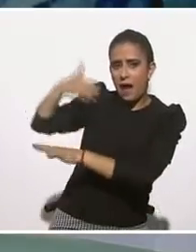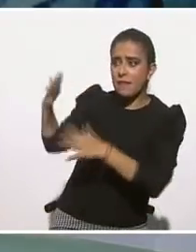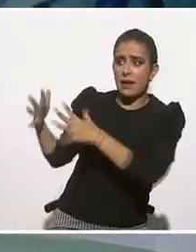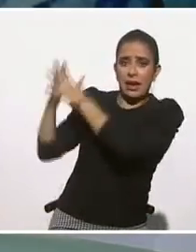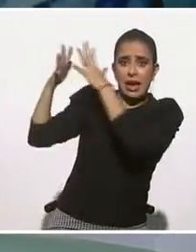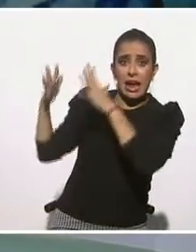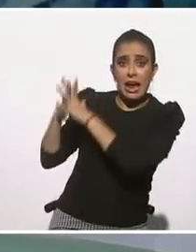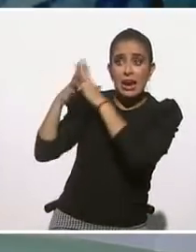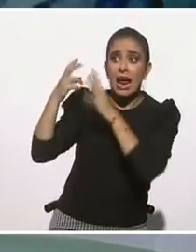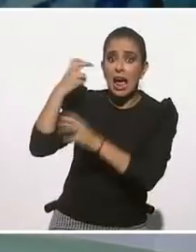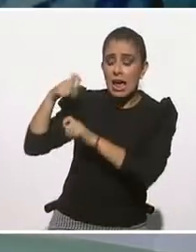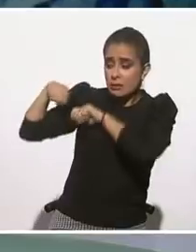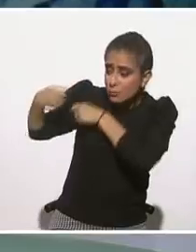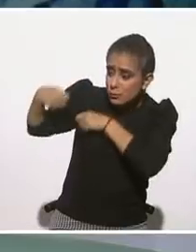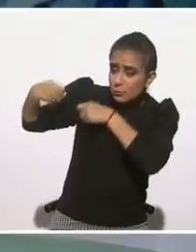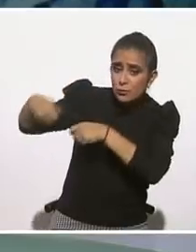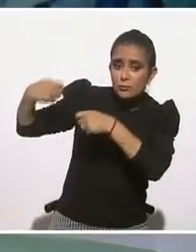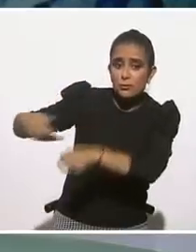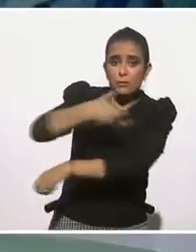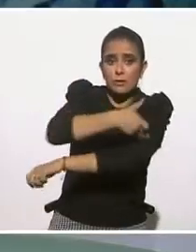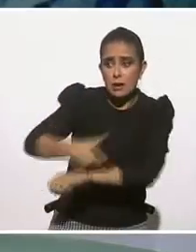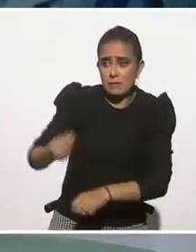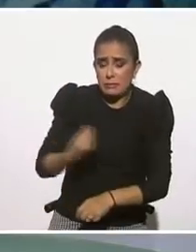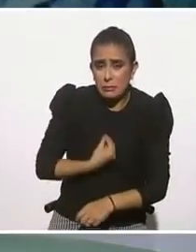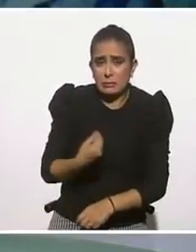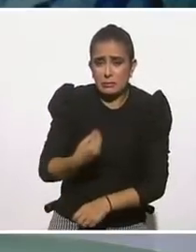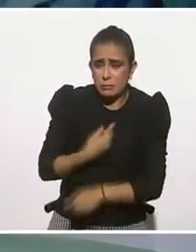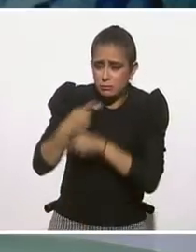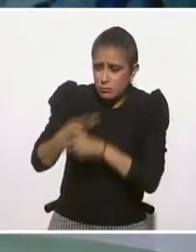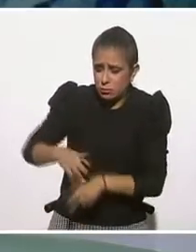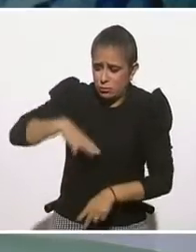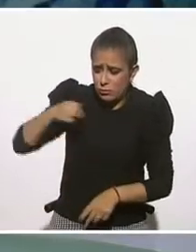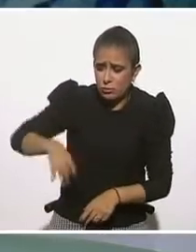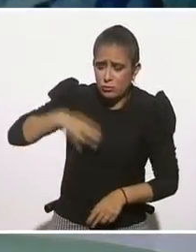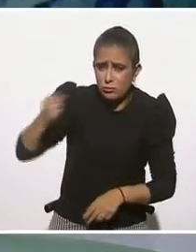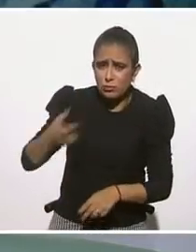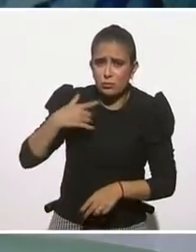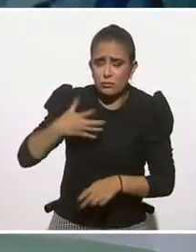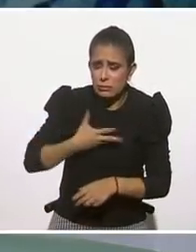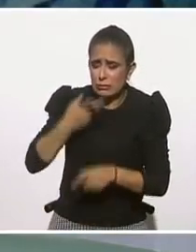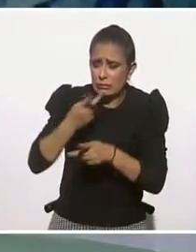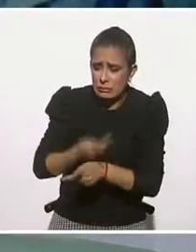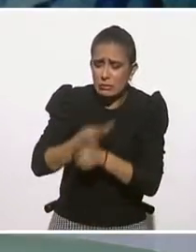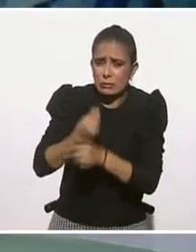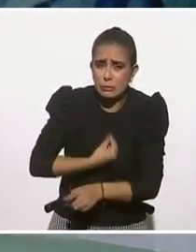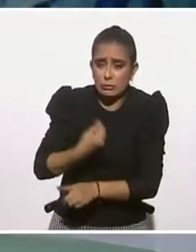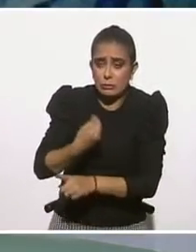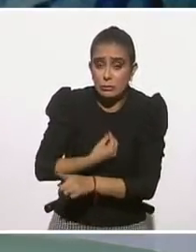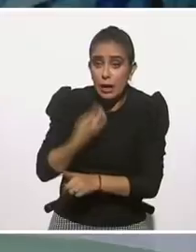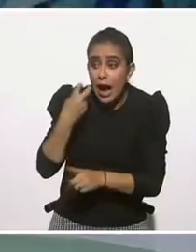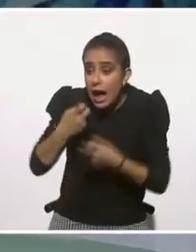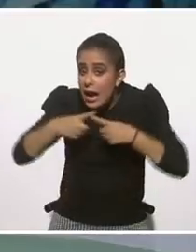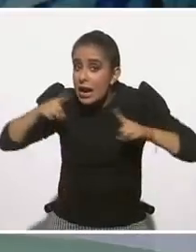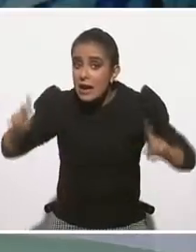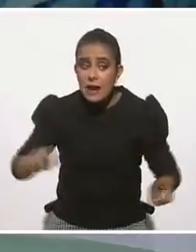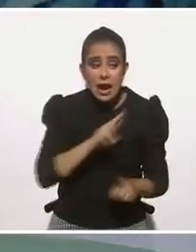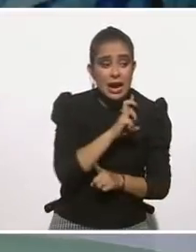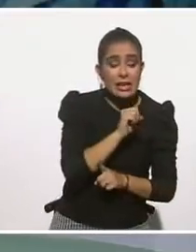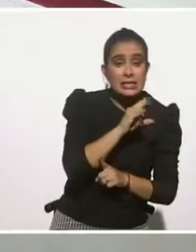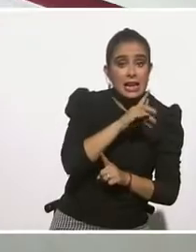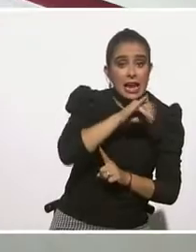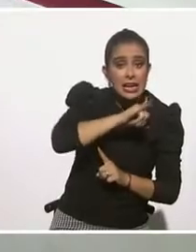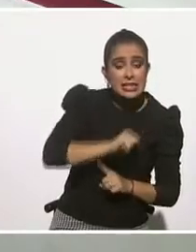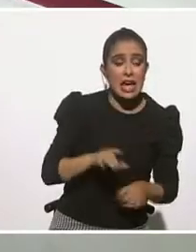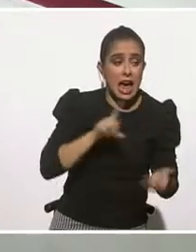de resistir. Somos resistentes, pero eso no es ser resiliente. Y justo hablaban de... entiendes, esa es la diferencia, porque